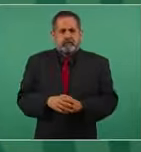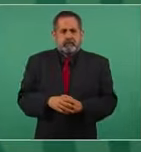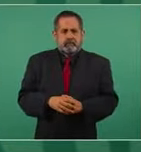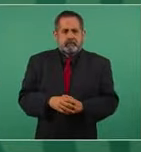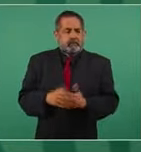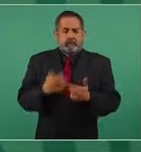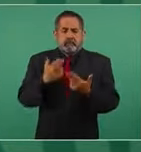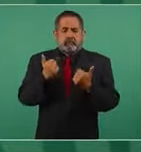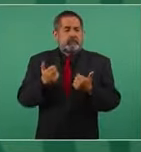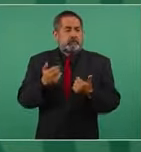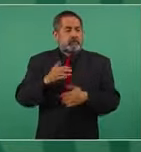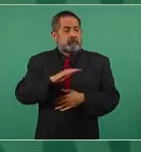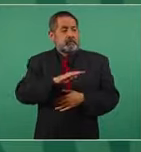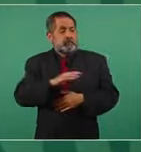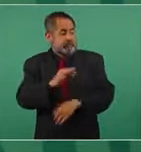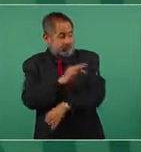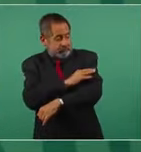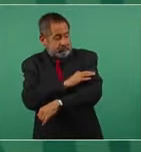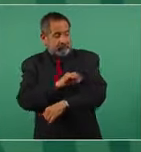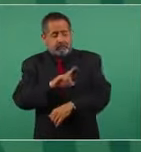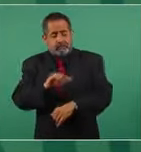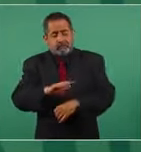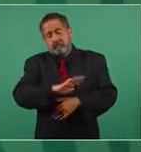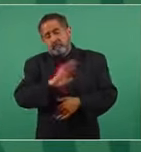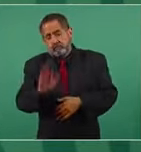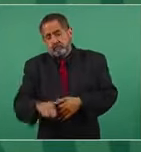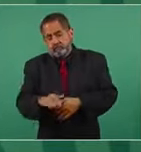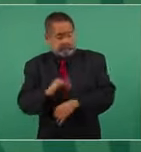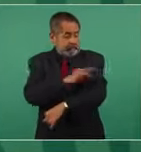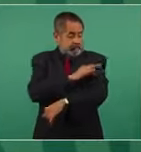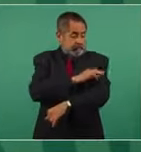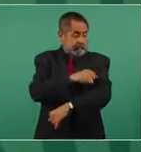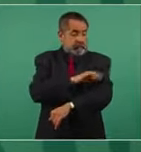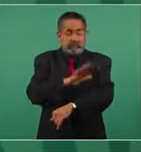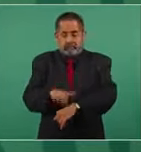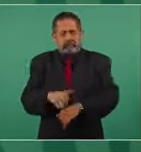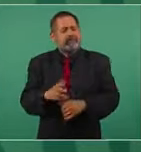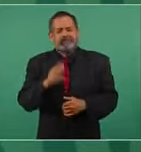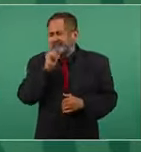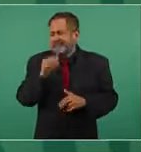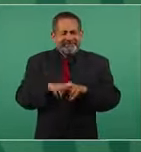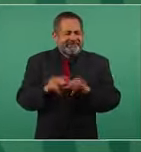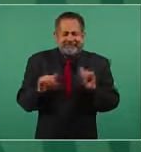nadie ha fallecido afortunadamente por la vacuna. Entonces,